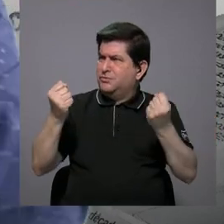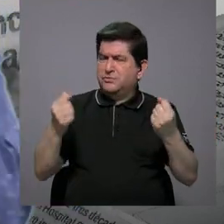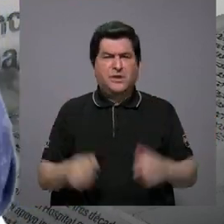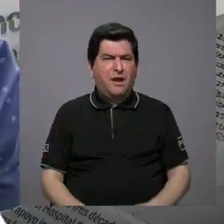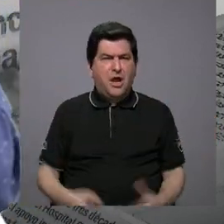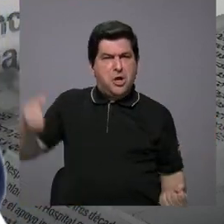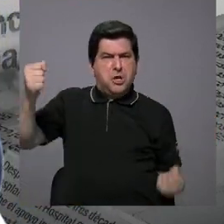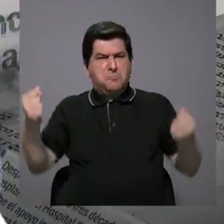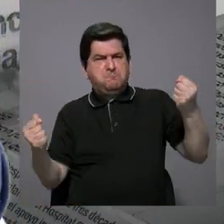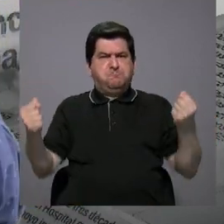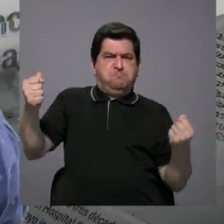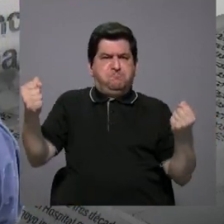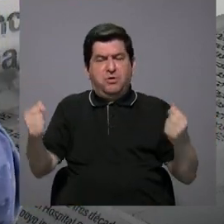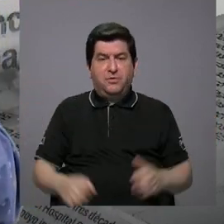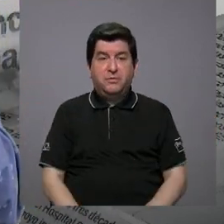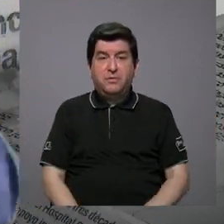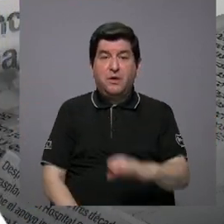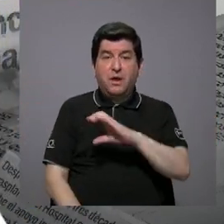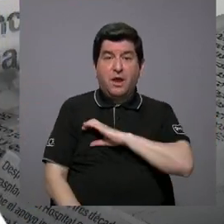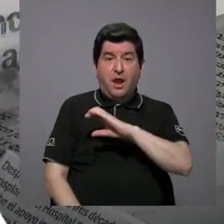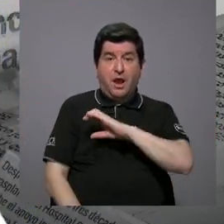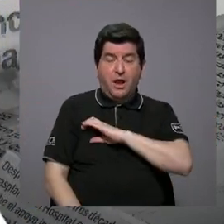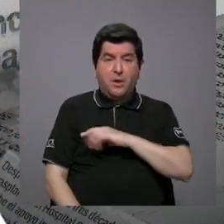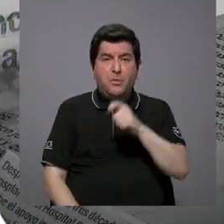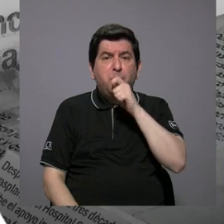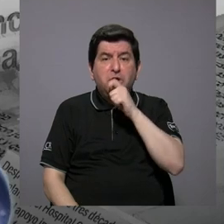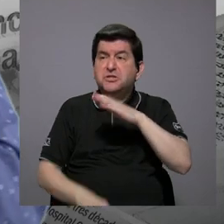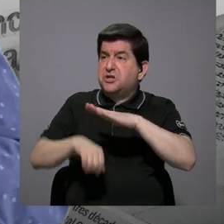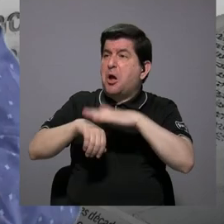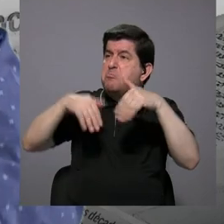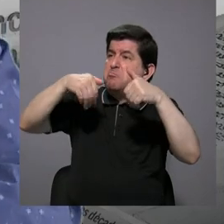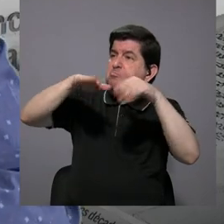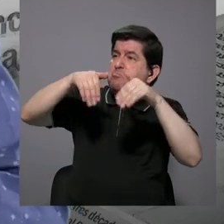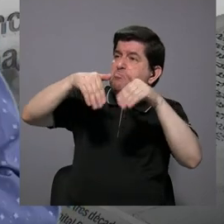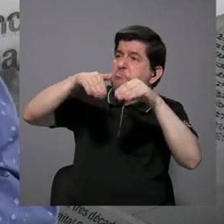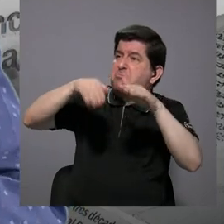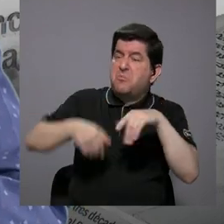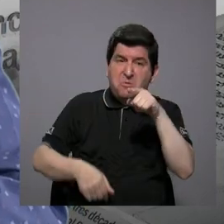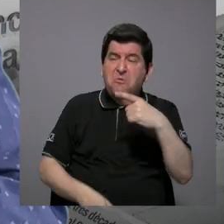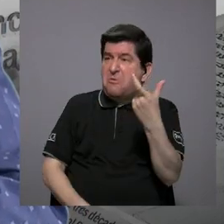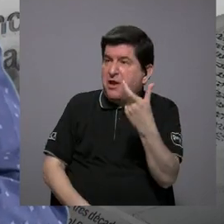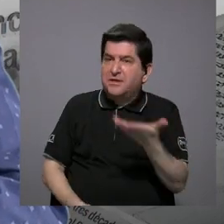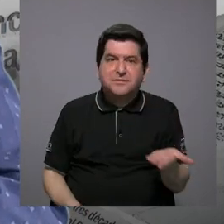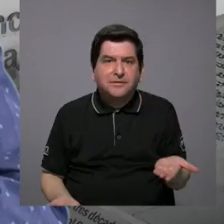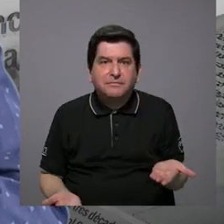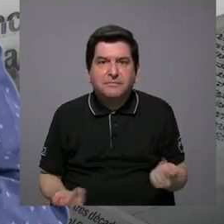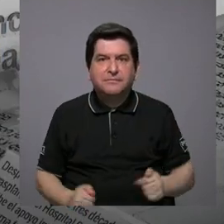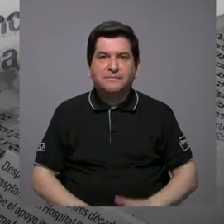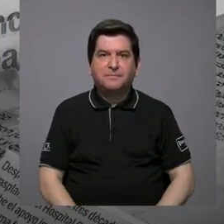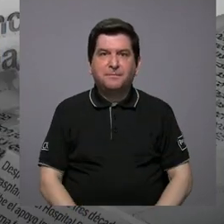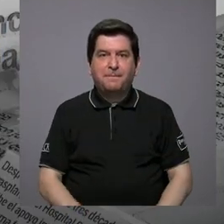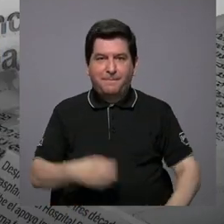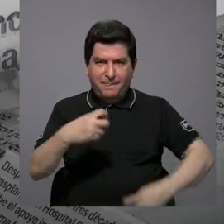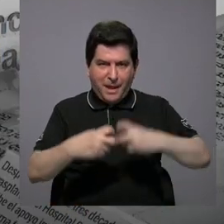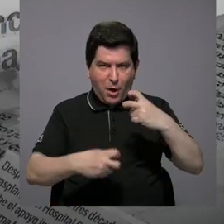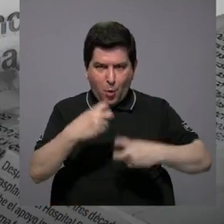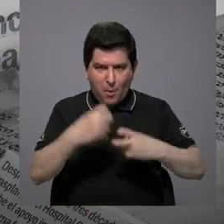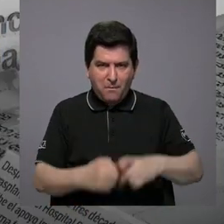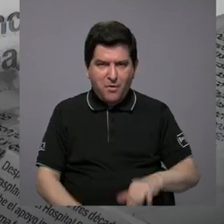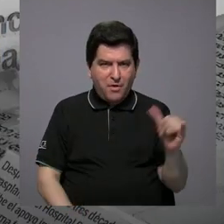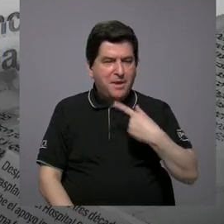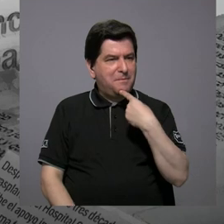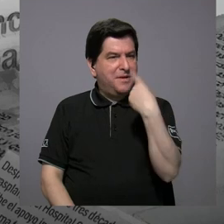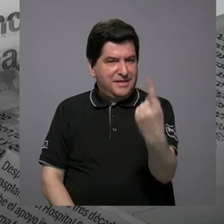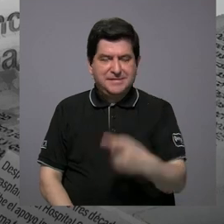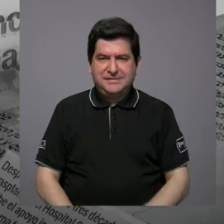el inspector de tránsito lo va a dejar que se vaya con esa licencia. Aquí hay un problema evidente que ellos también